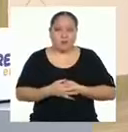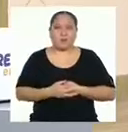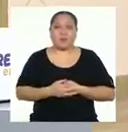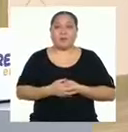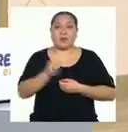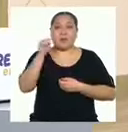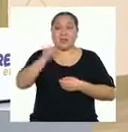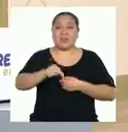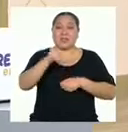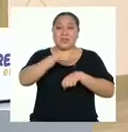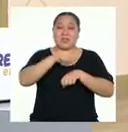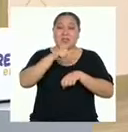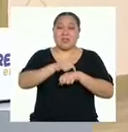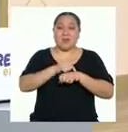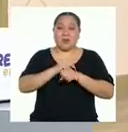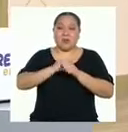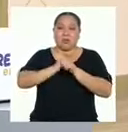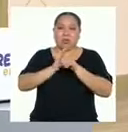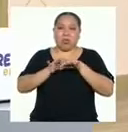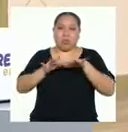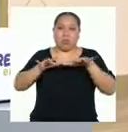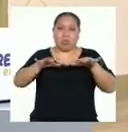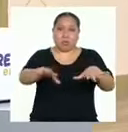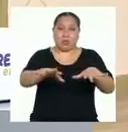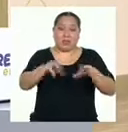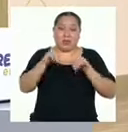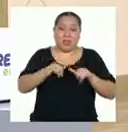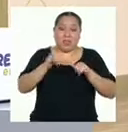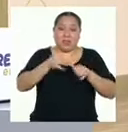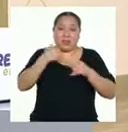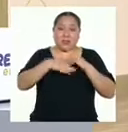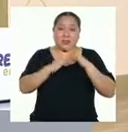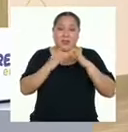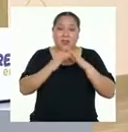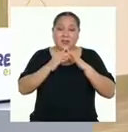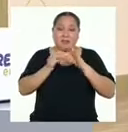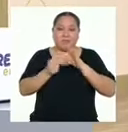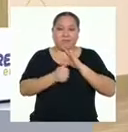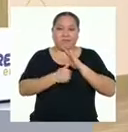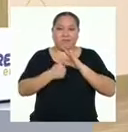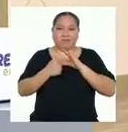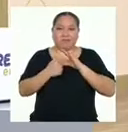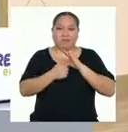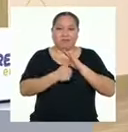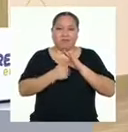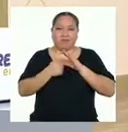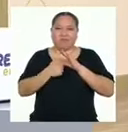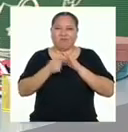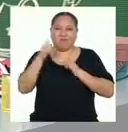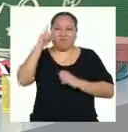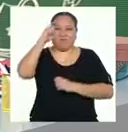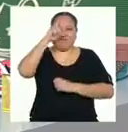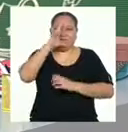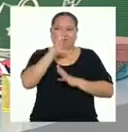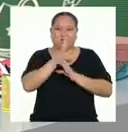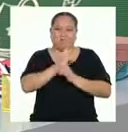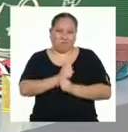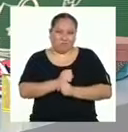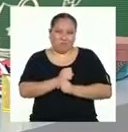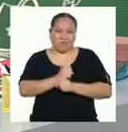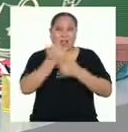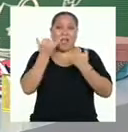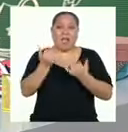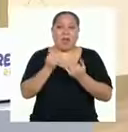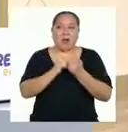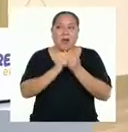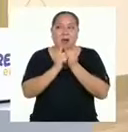En ese tiempo de pandemia, la cuarentena nos ha sometido a un encierro al que tal vez te costó un poco acostumbrarte. Y ahora